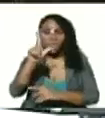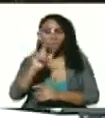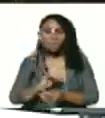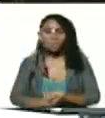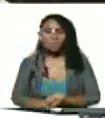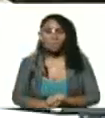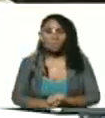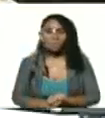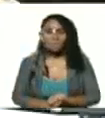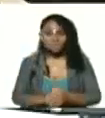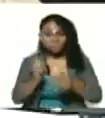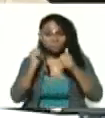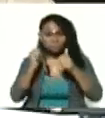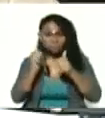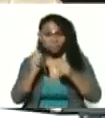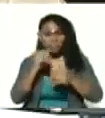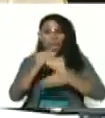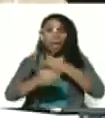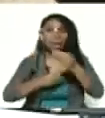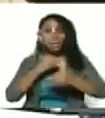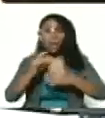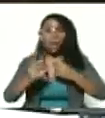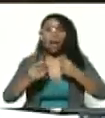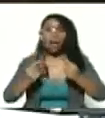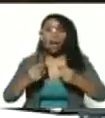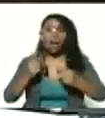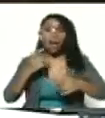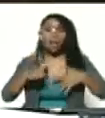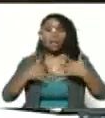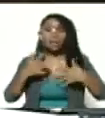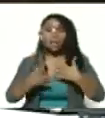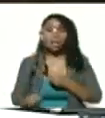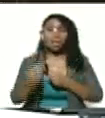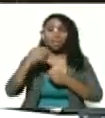está bien que hayamos hecho actividades internas